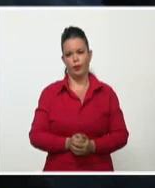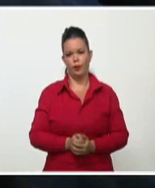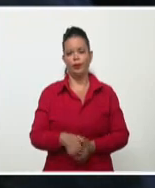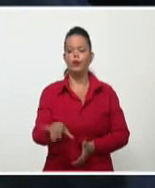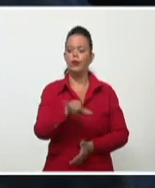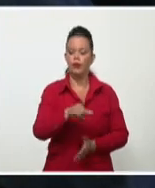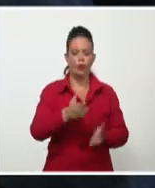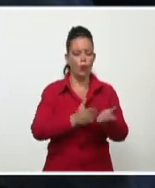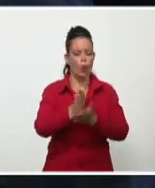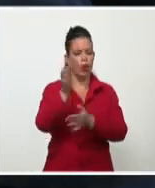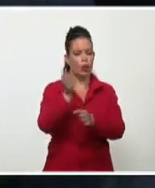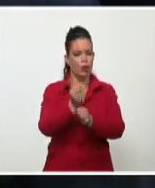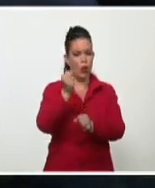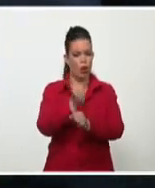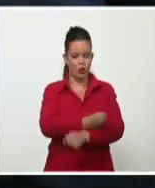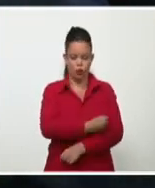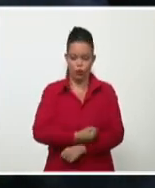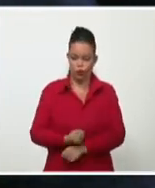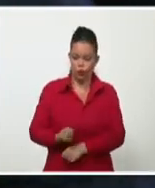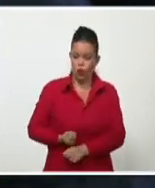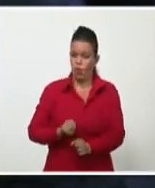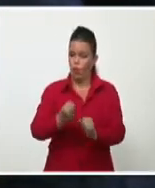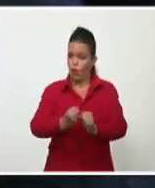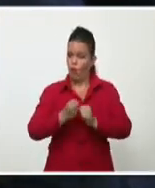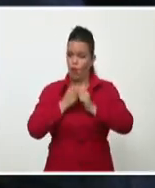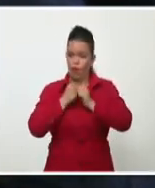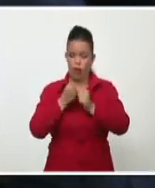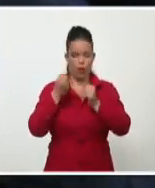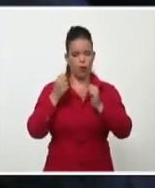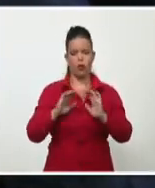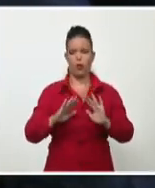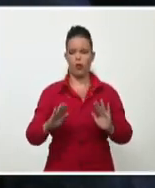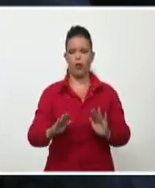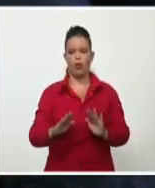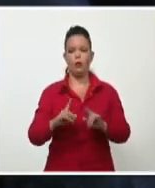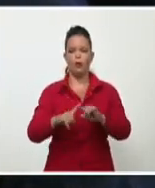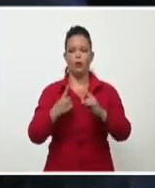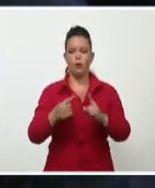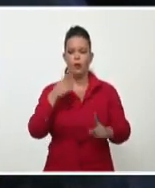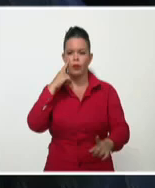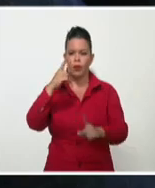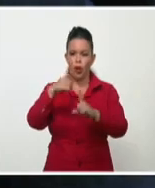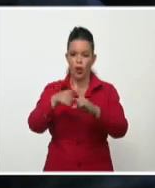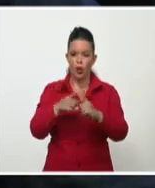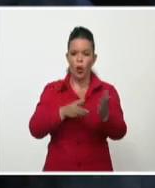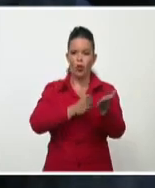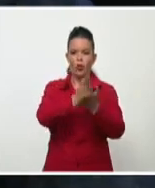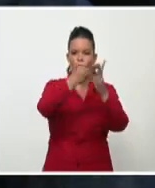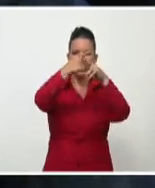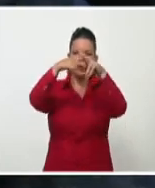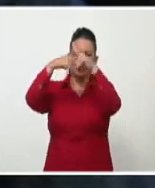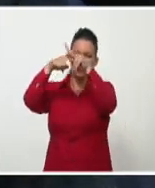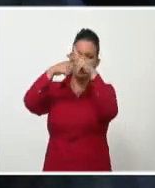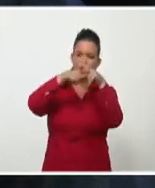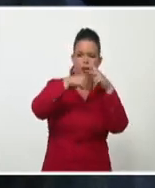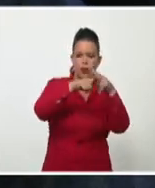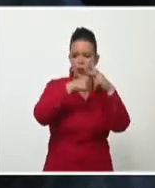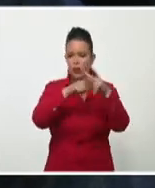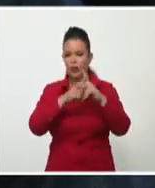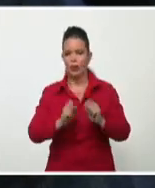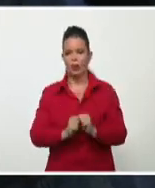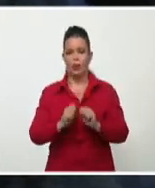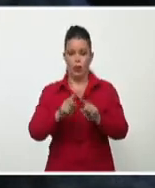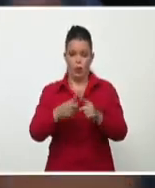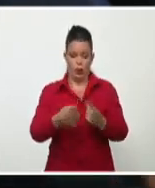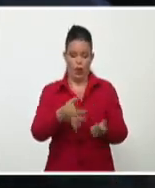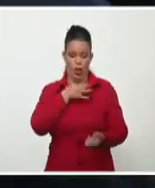alistar todo el resto del sistema que está funcionando y que en estos cuatro vías de paralización